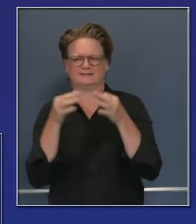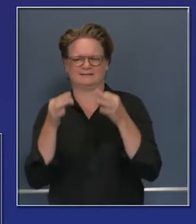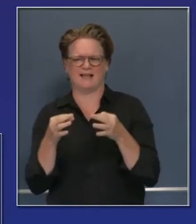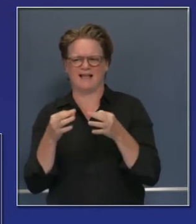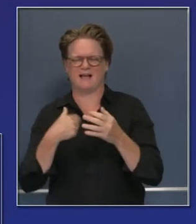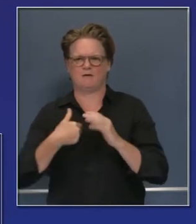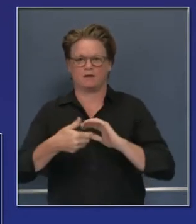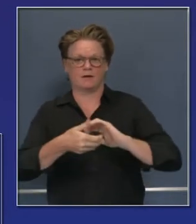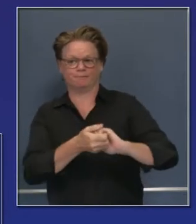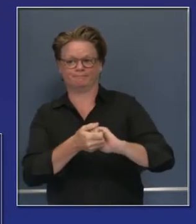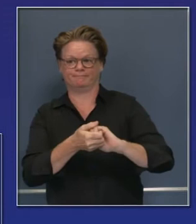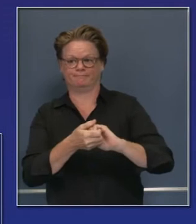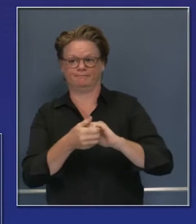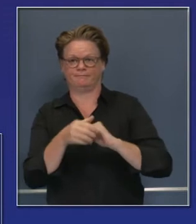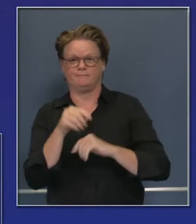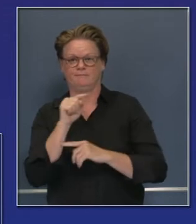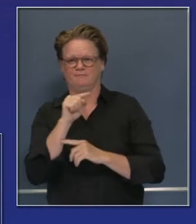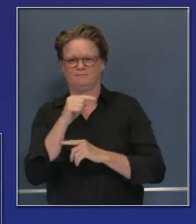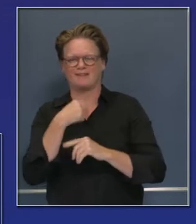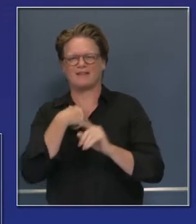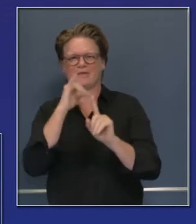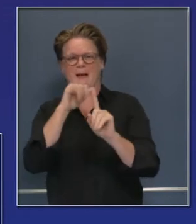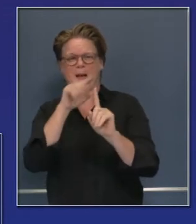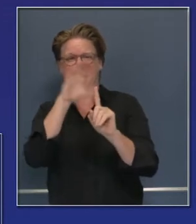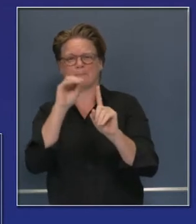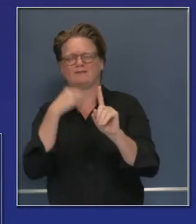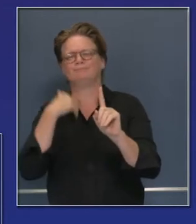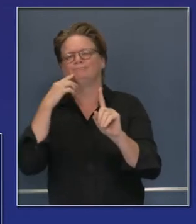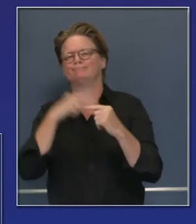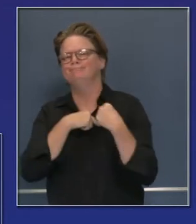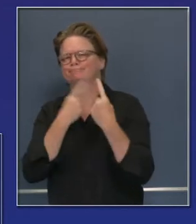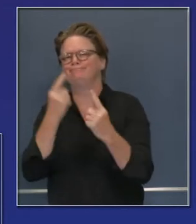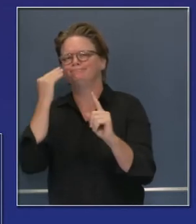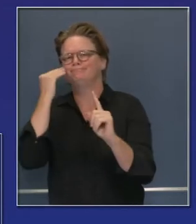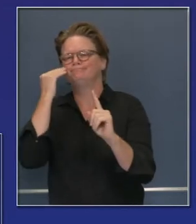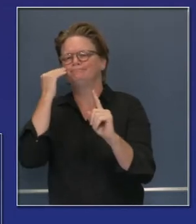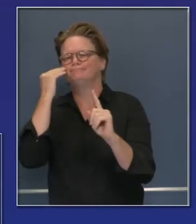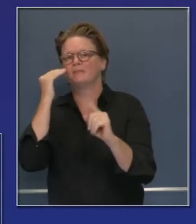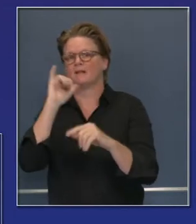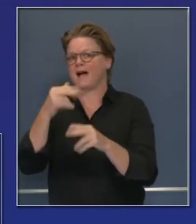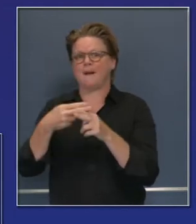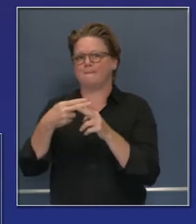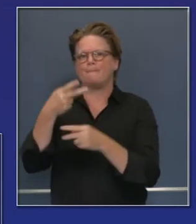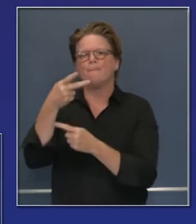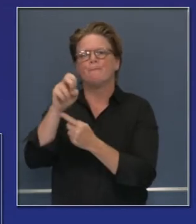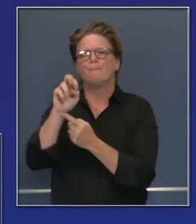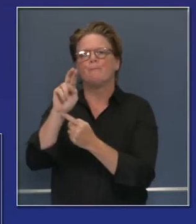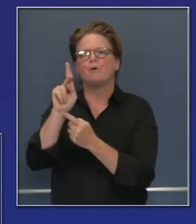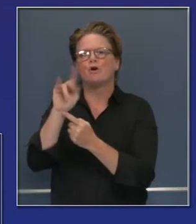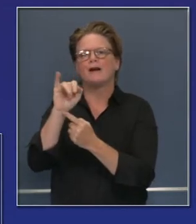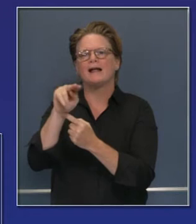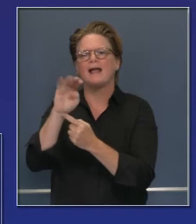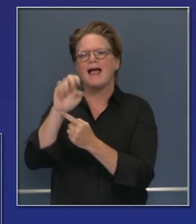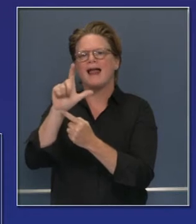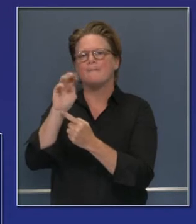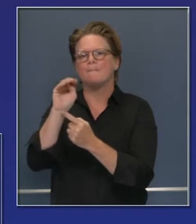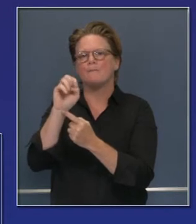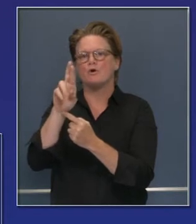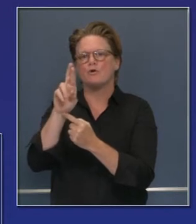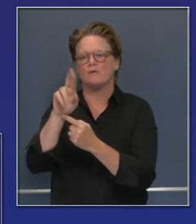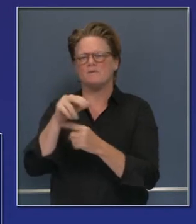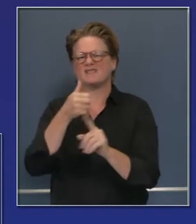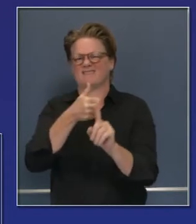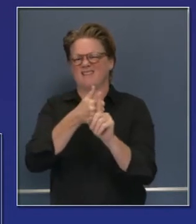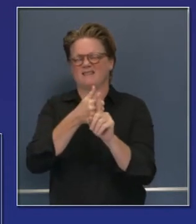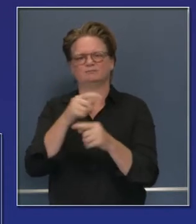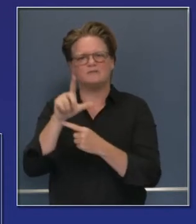juntándonos con alguien que está muy familiarizado, alguien que tiene, yo que tengo cuatro hijos, la prueba Perkin-Elmer o la